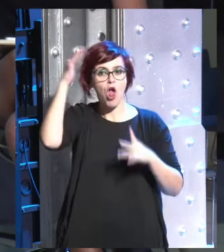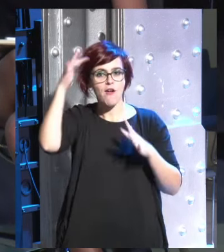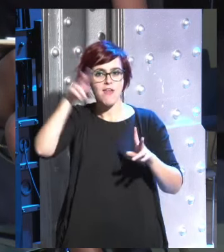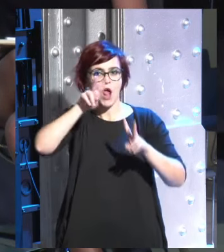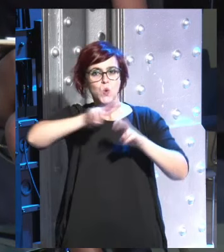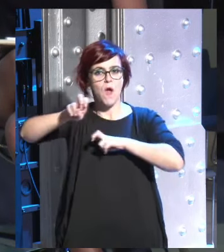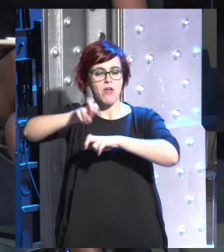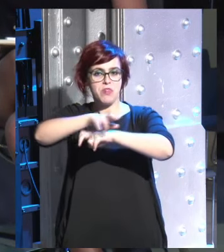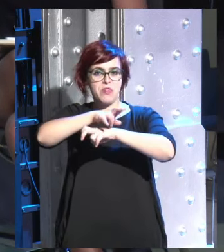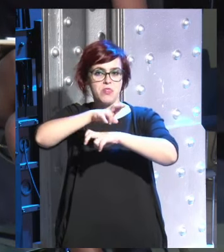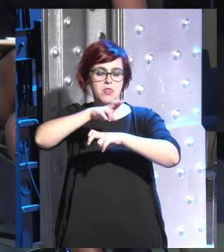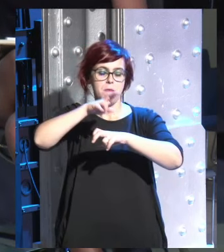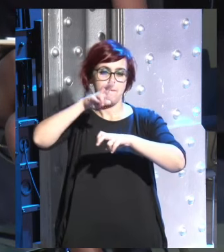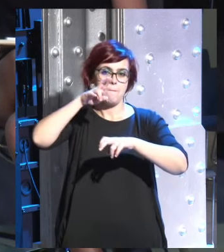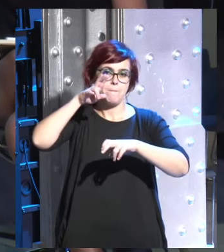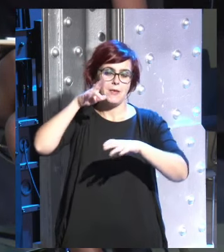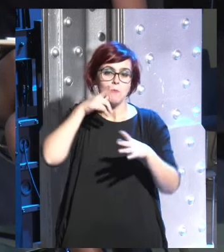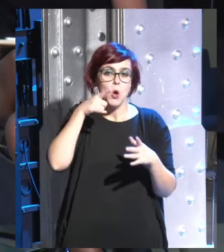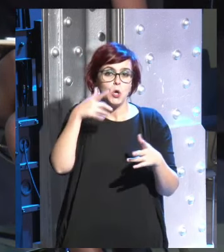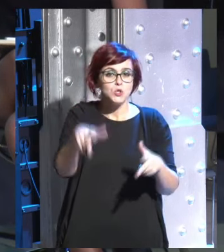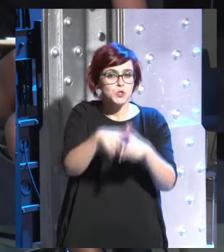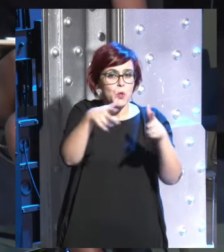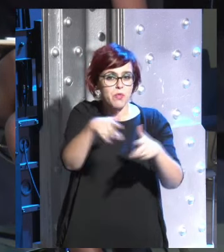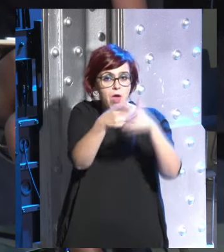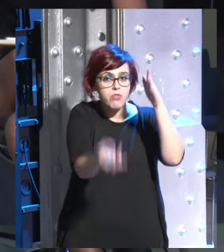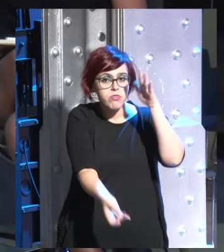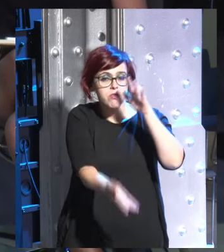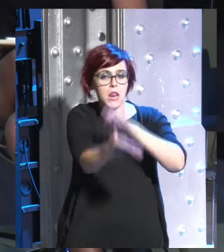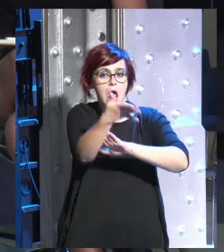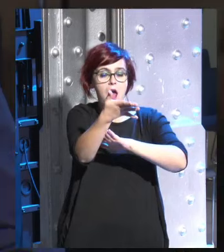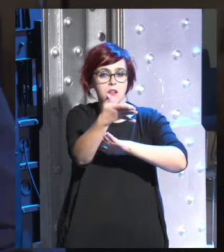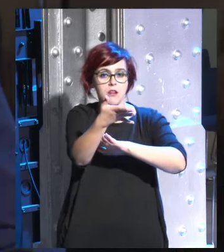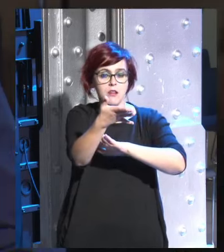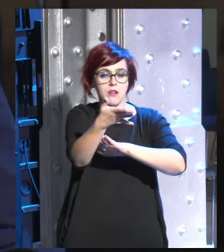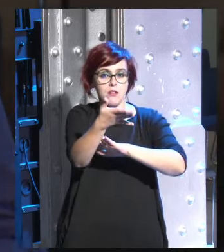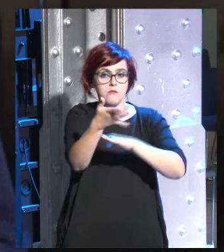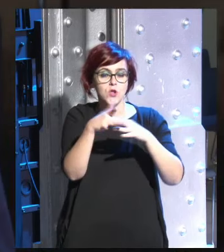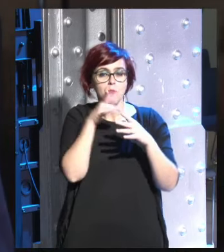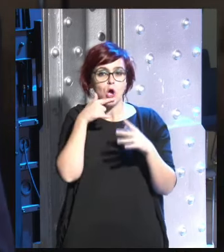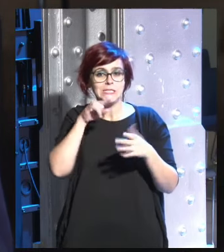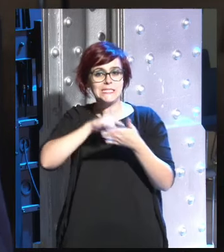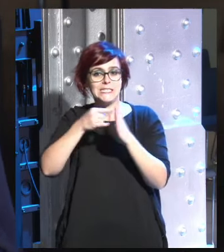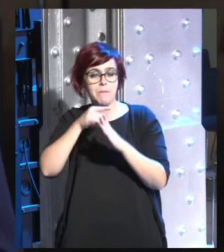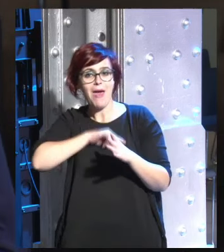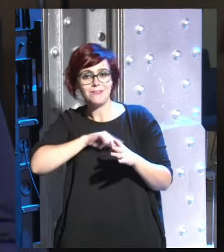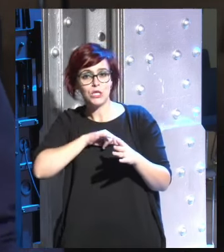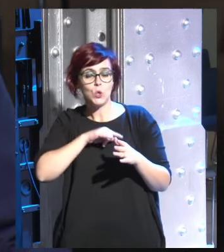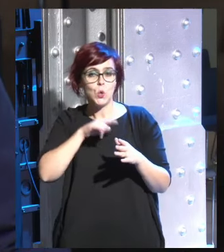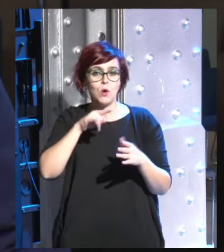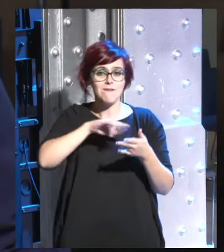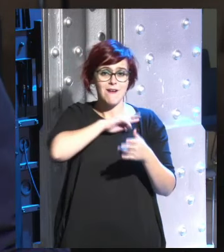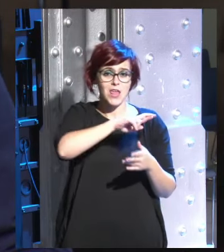puedes llegar a crear una sociedad sin sistemas éticos y sin religión eso es verdad